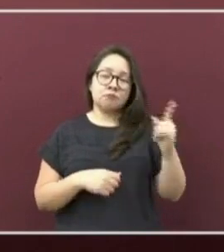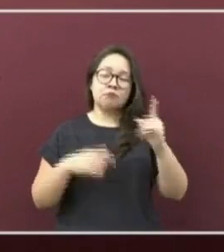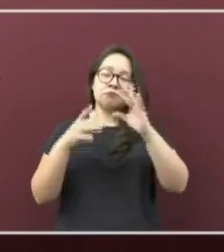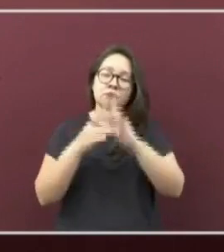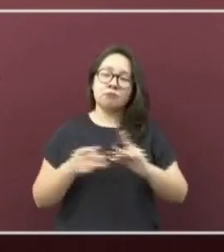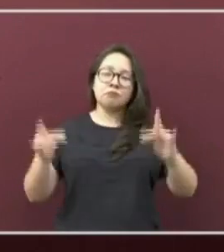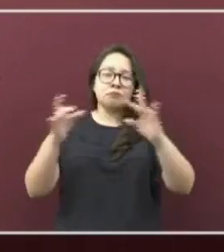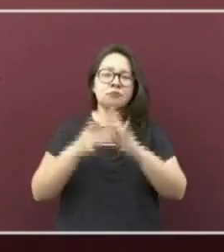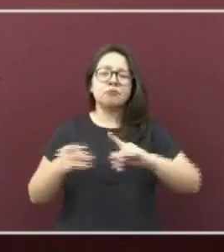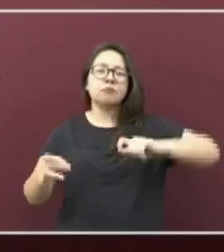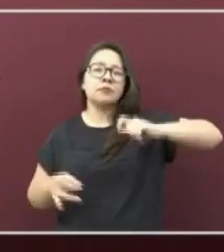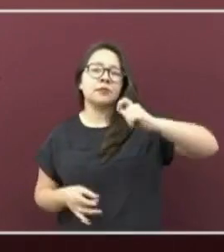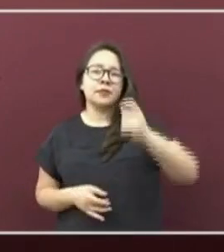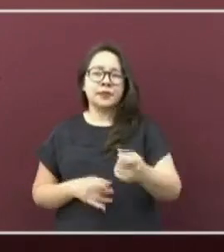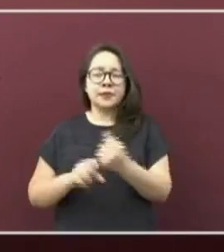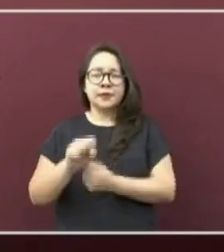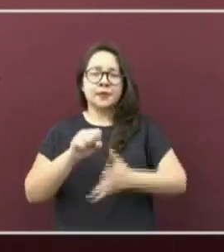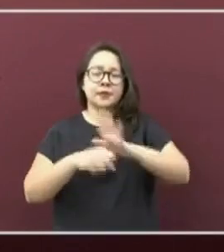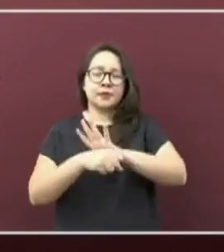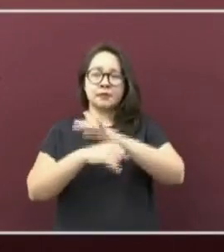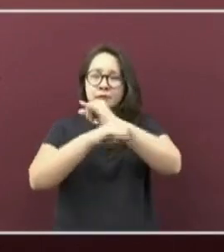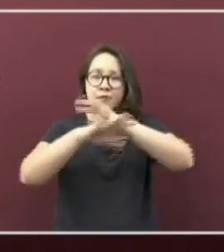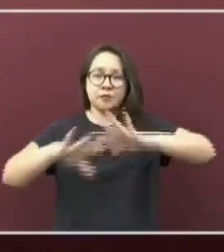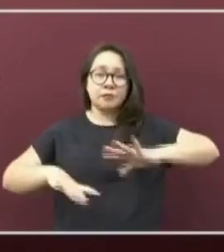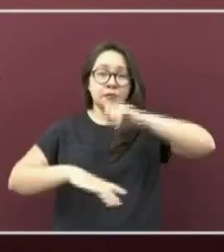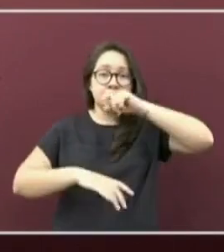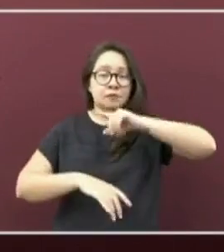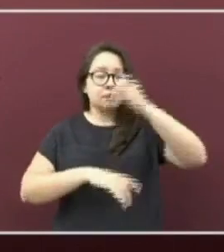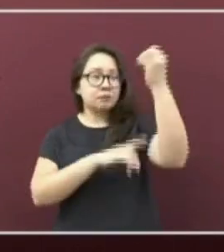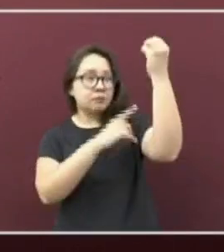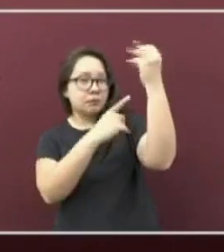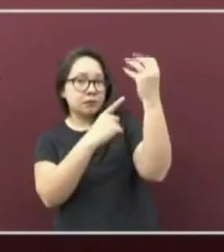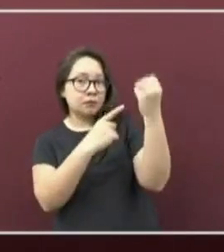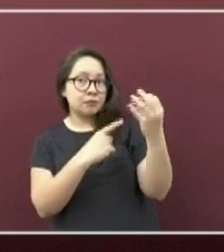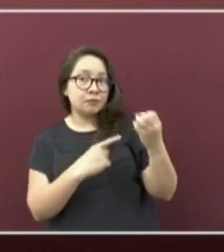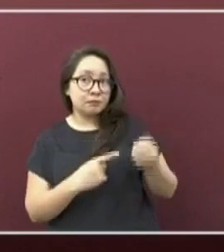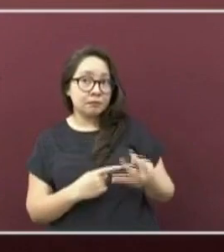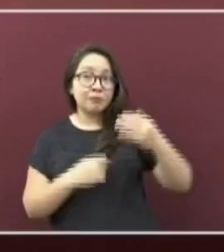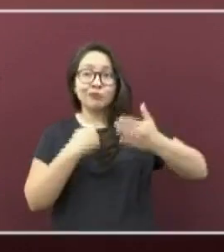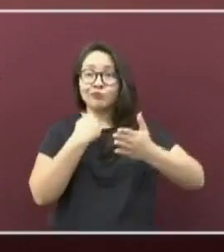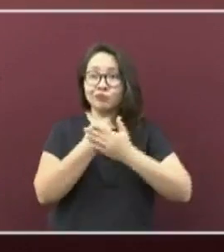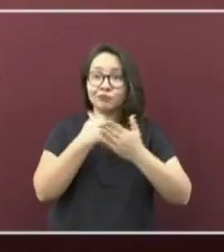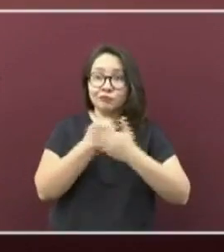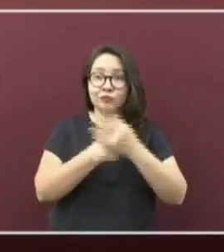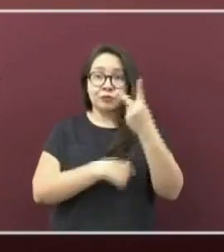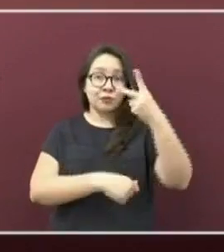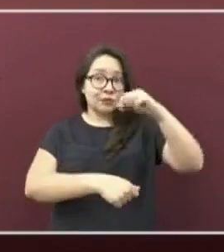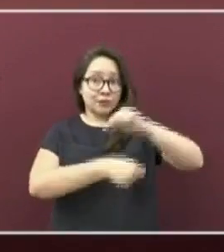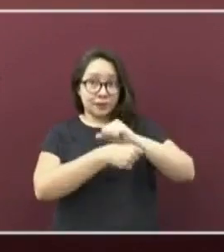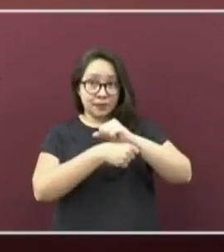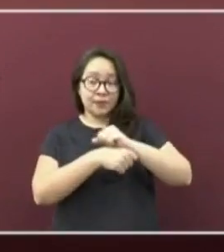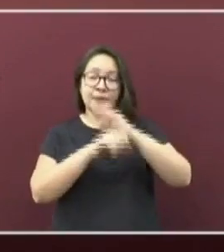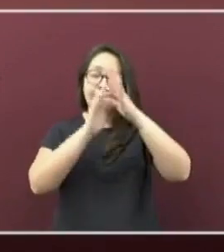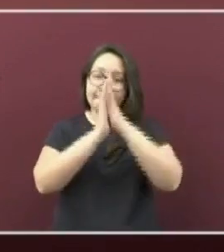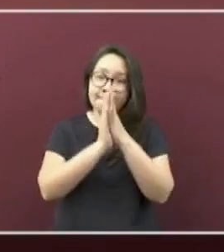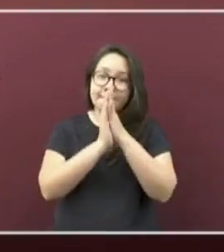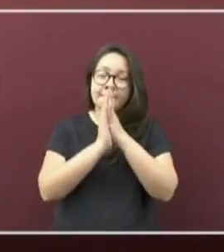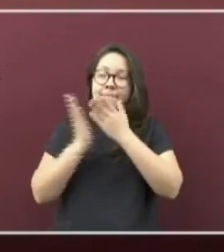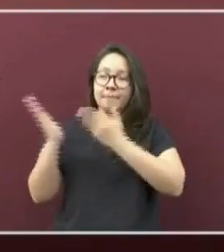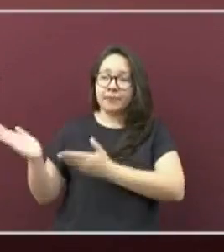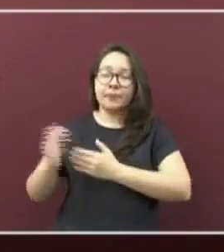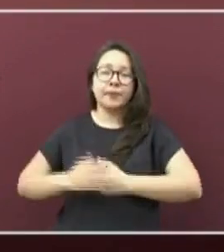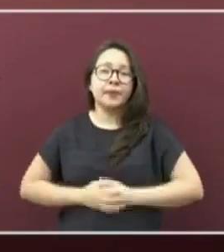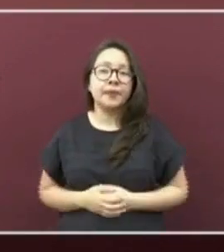el panorama epidemiológico y el semáforo para las próximas dos semanas. Por favor, iniciamos,